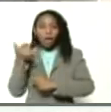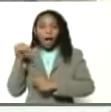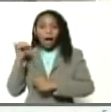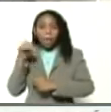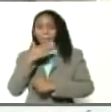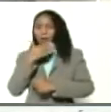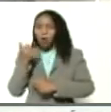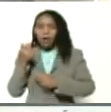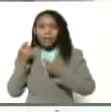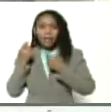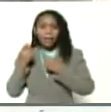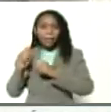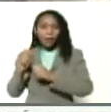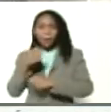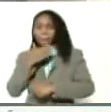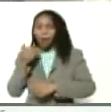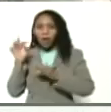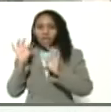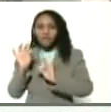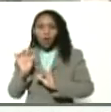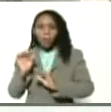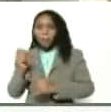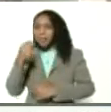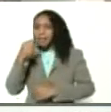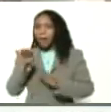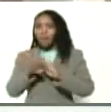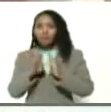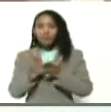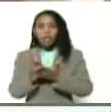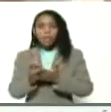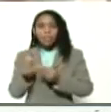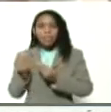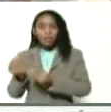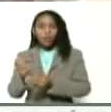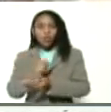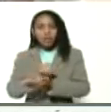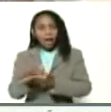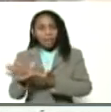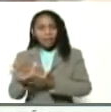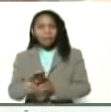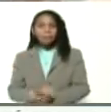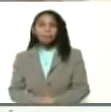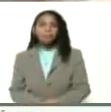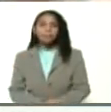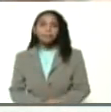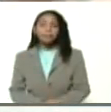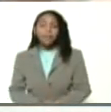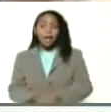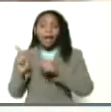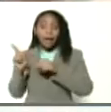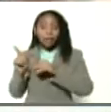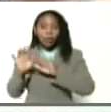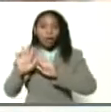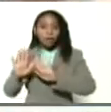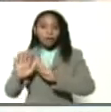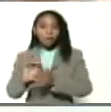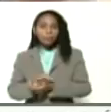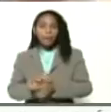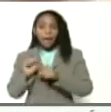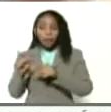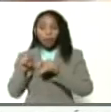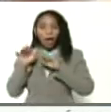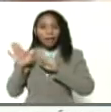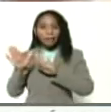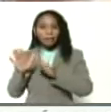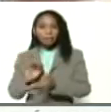mejores tratamientos y las mejores medicinas del mundo garantizadas gratuitamente eso es así eso es